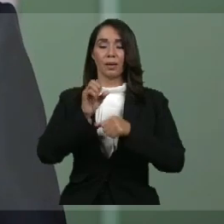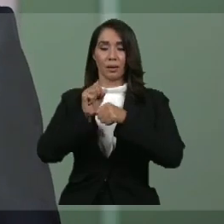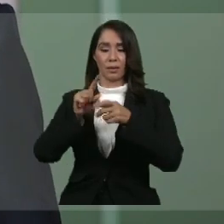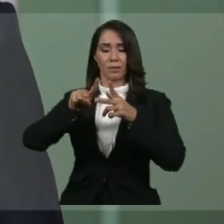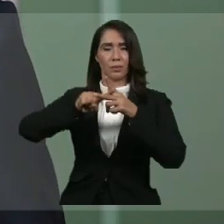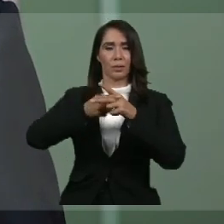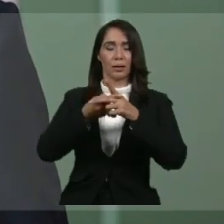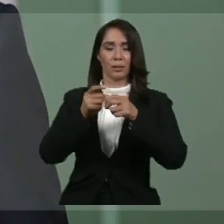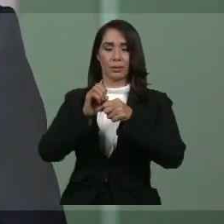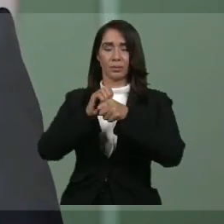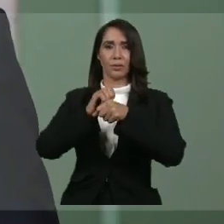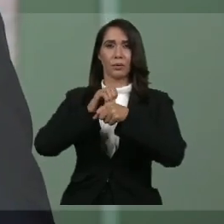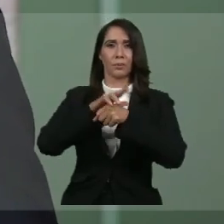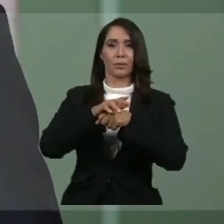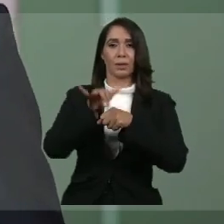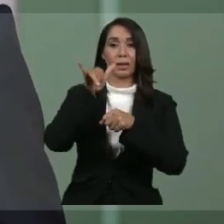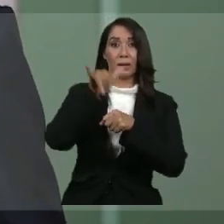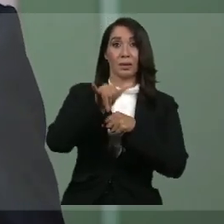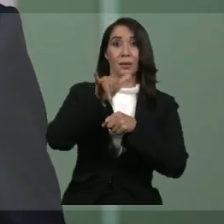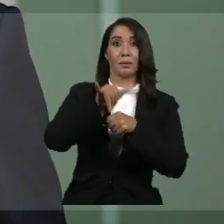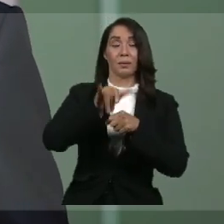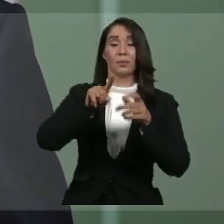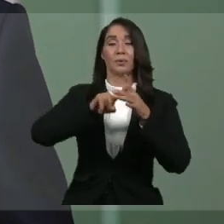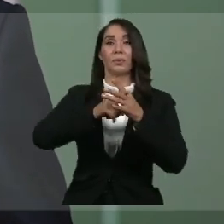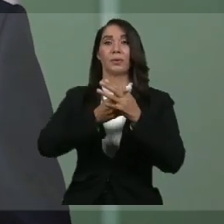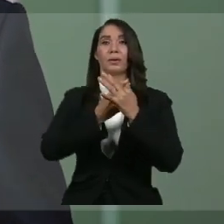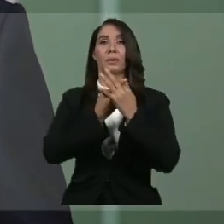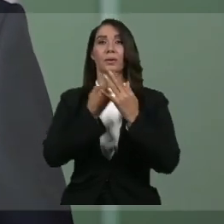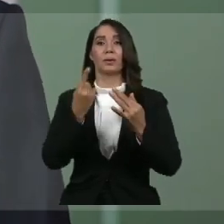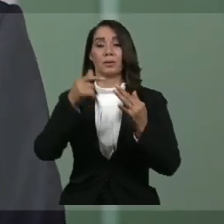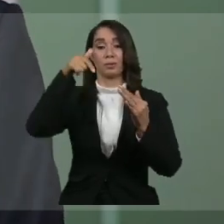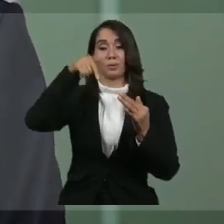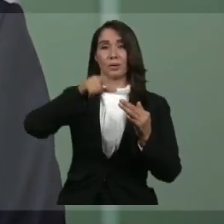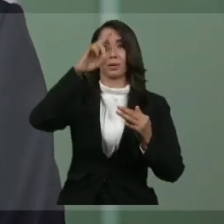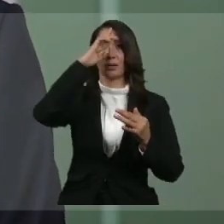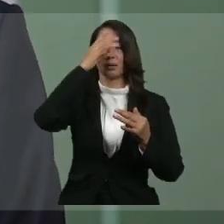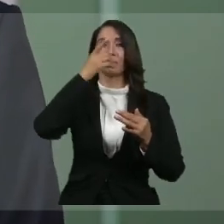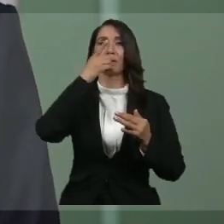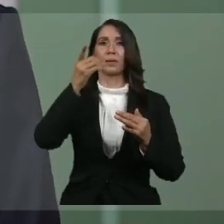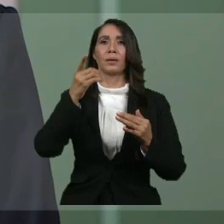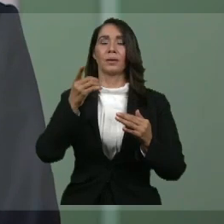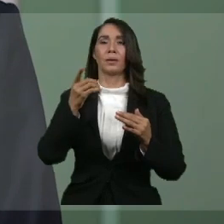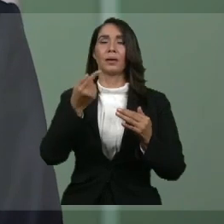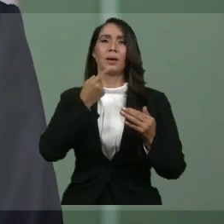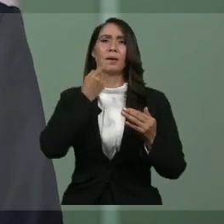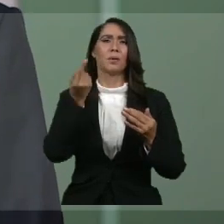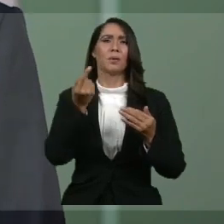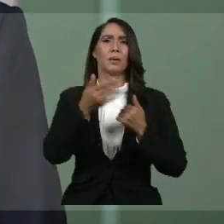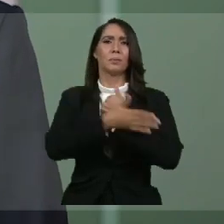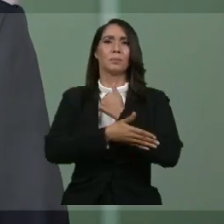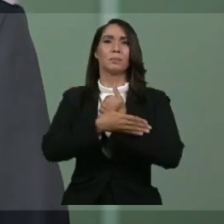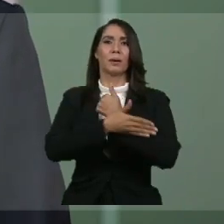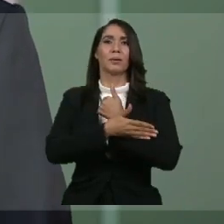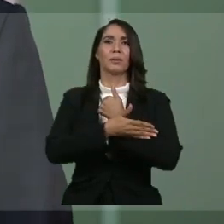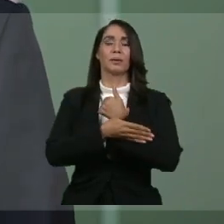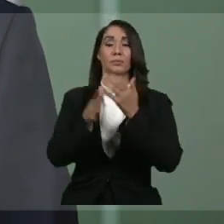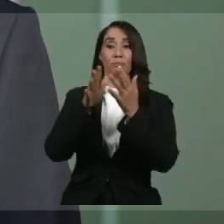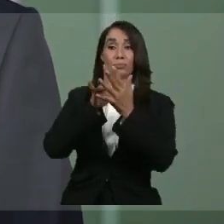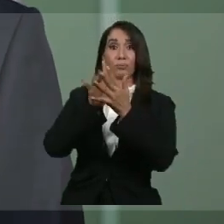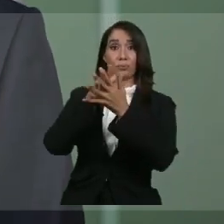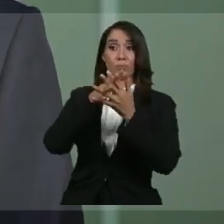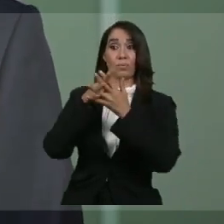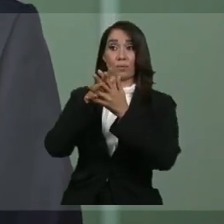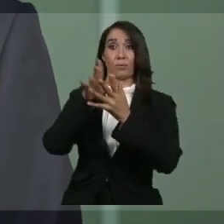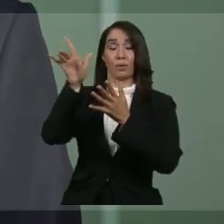inició el mismo día en que inició en la República Dominicana. Me refiero a la ciudad de Nueva York.